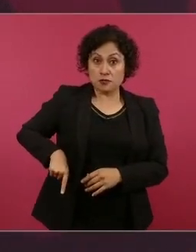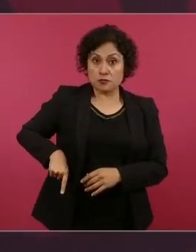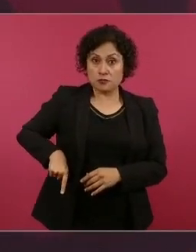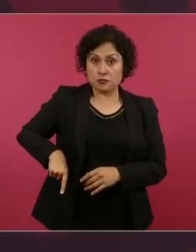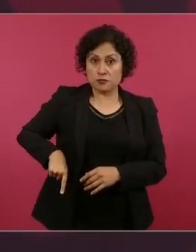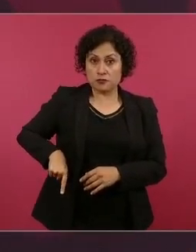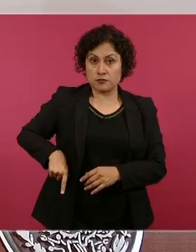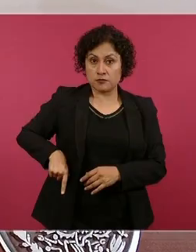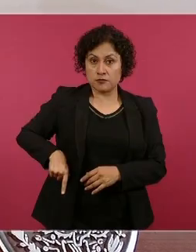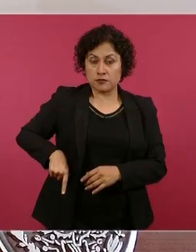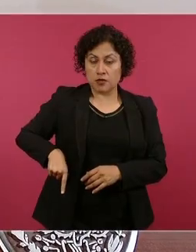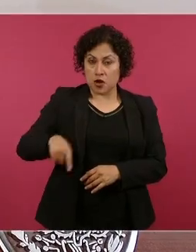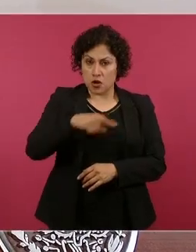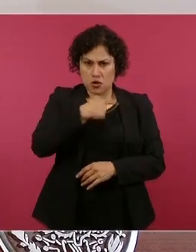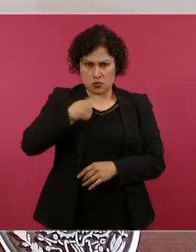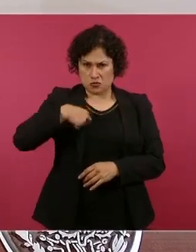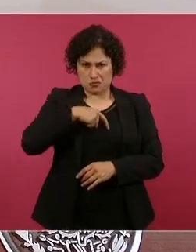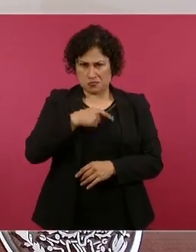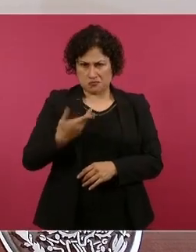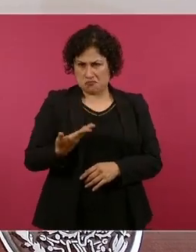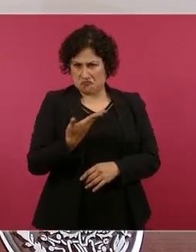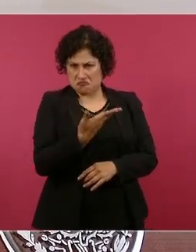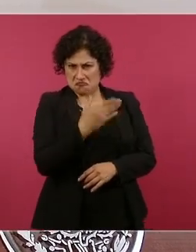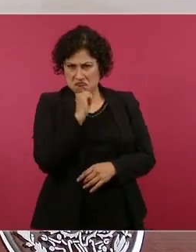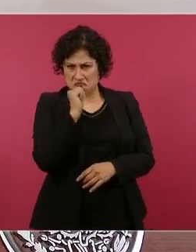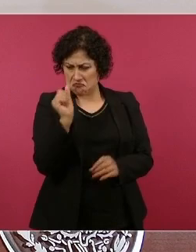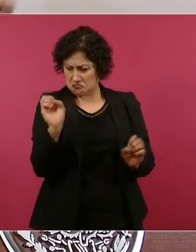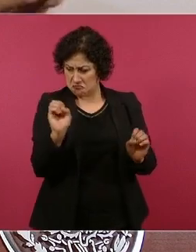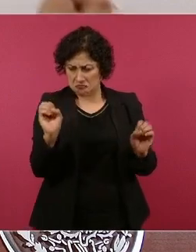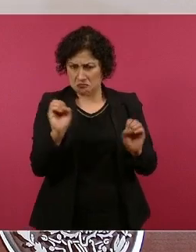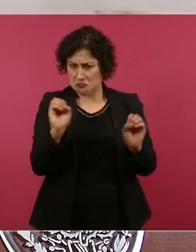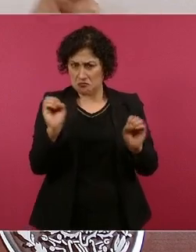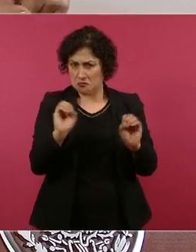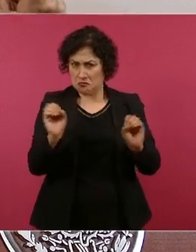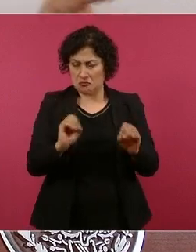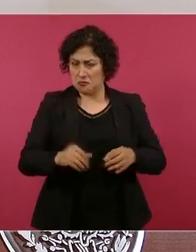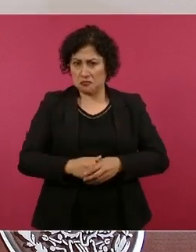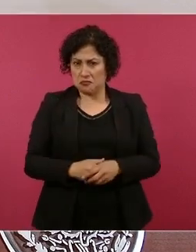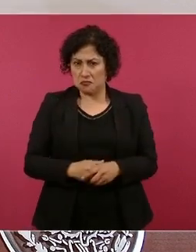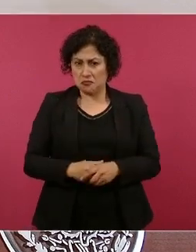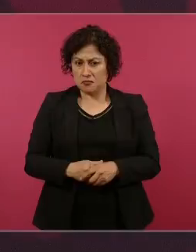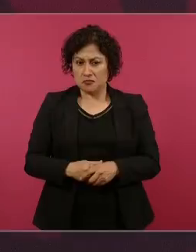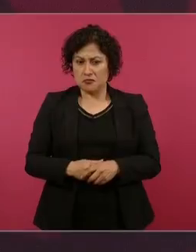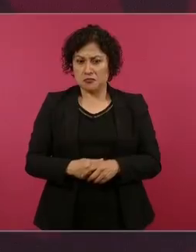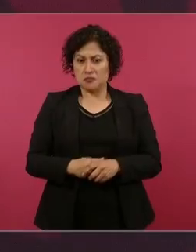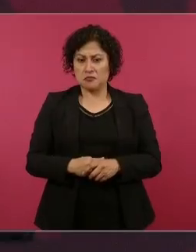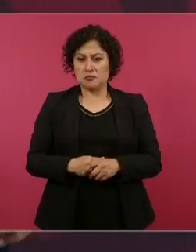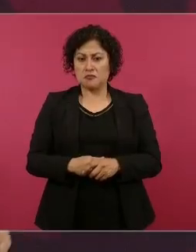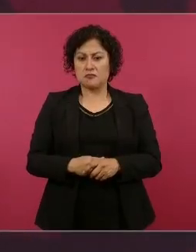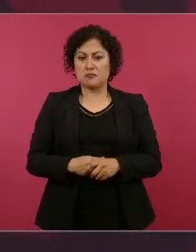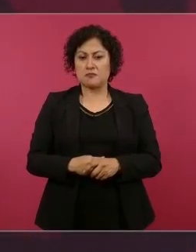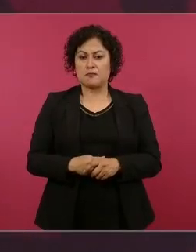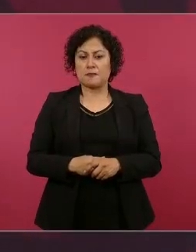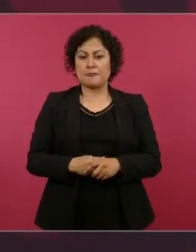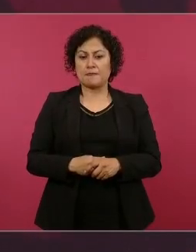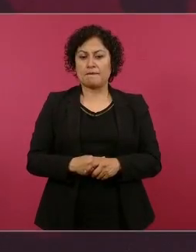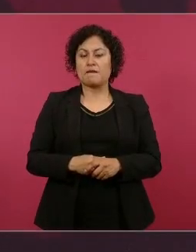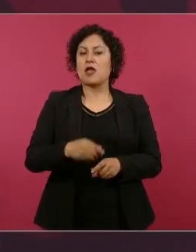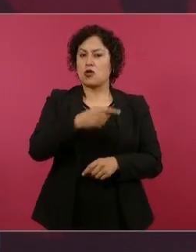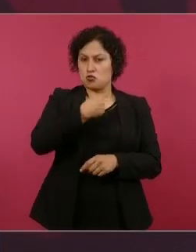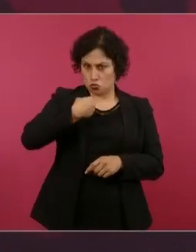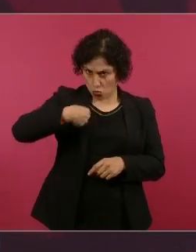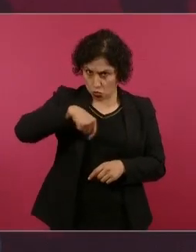estamos nosotros ayudando,